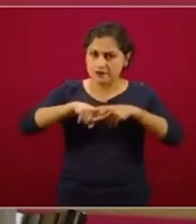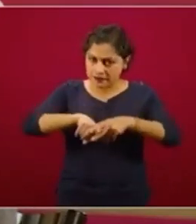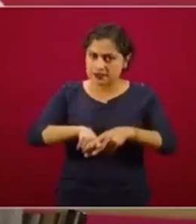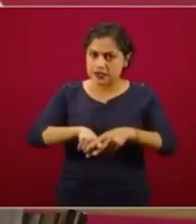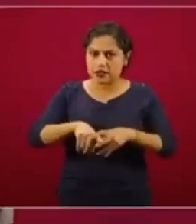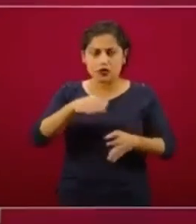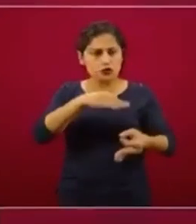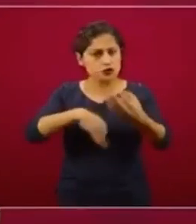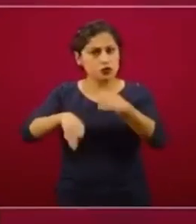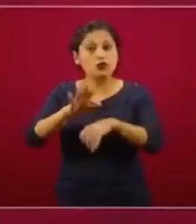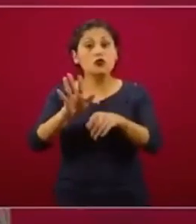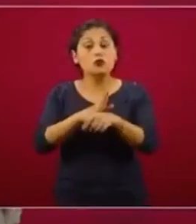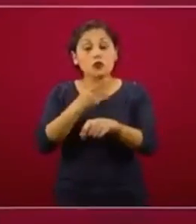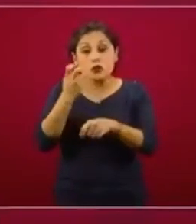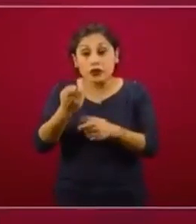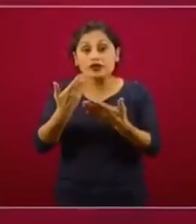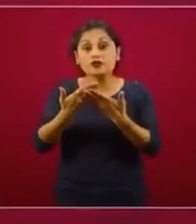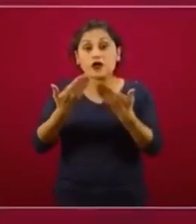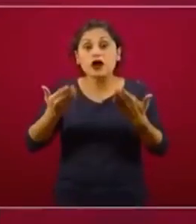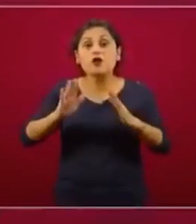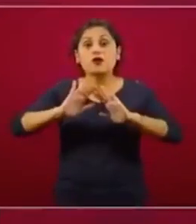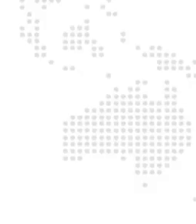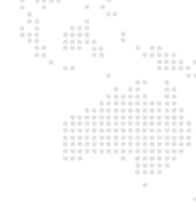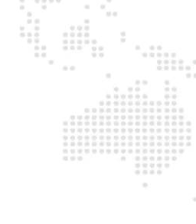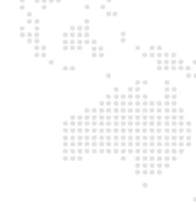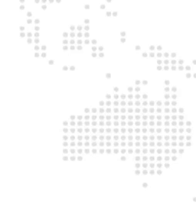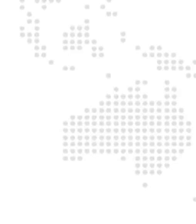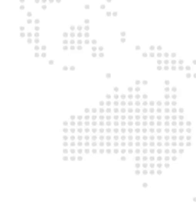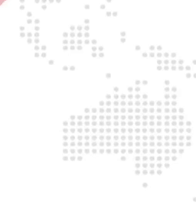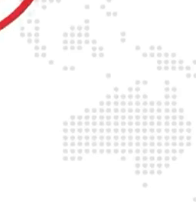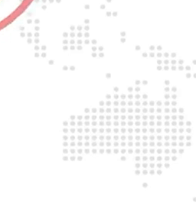Por eso está el planteamiento de pasar a la nueva normalidad.